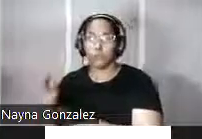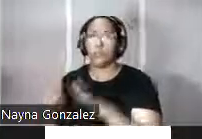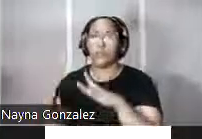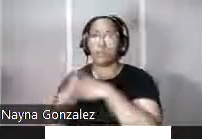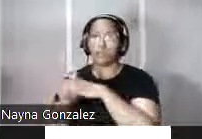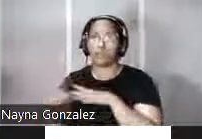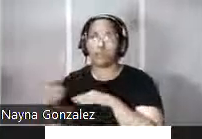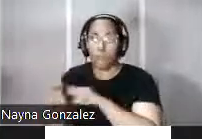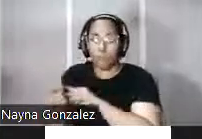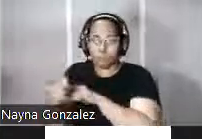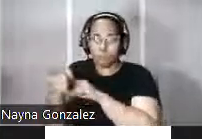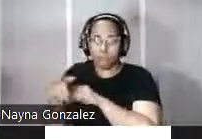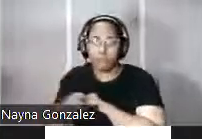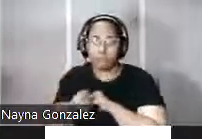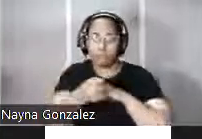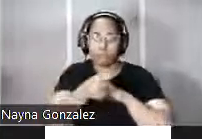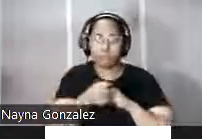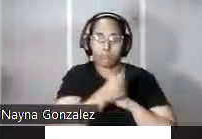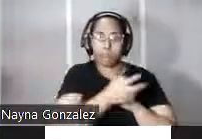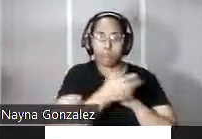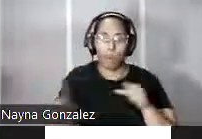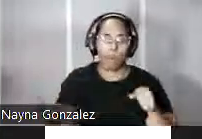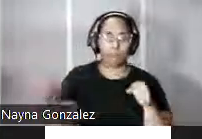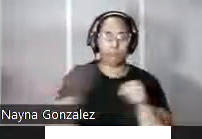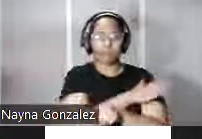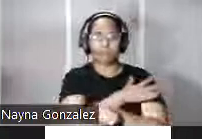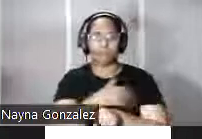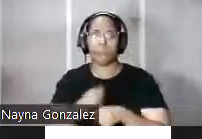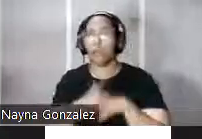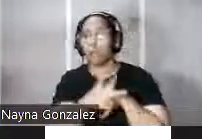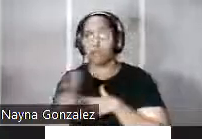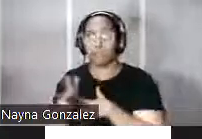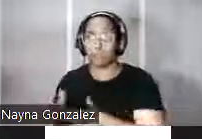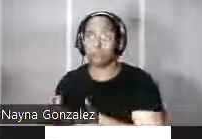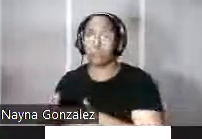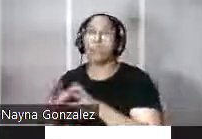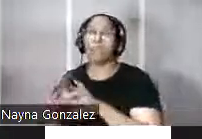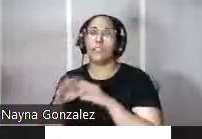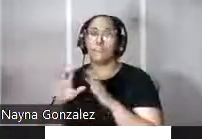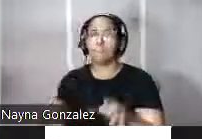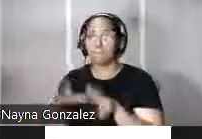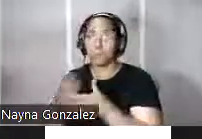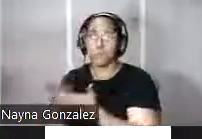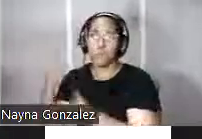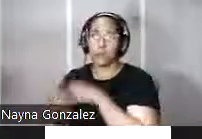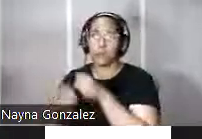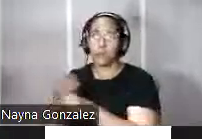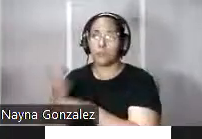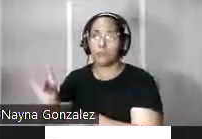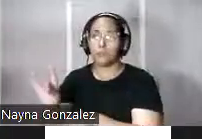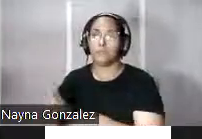Anima Rayaba un cañón que deja completamente obsoletas la arquitectura baluartada realizada en el siglo XVIII